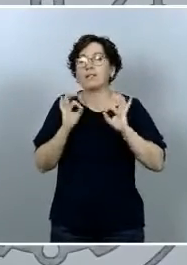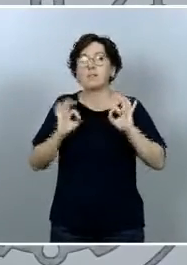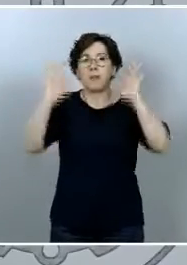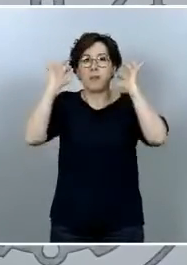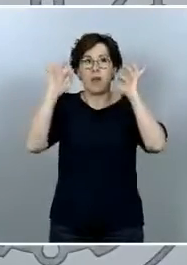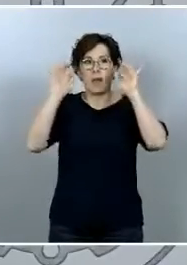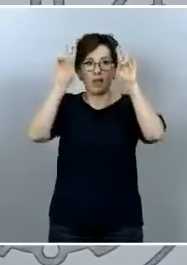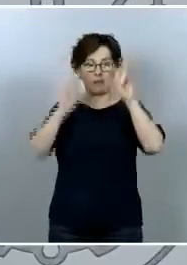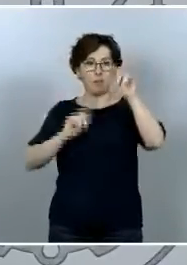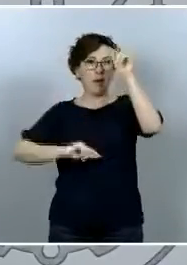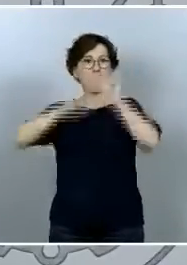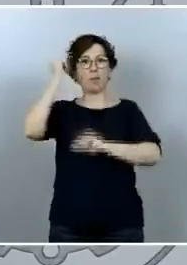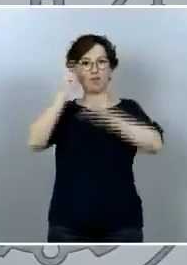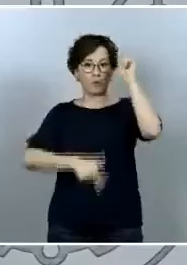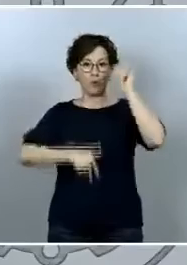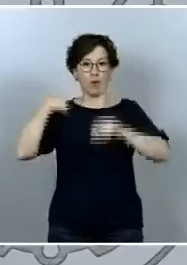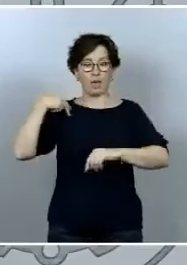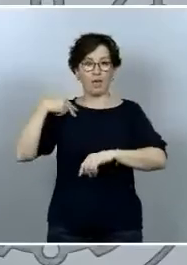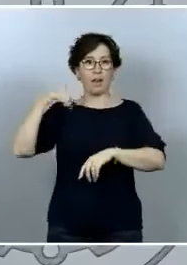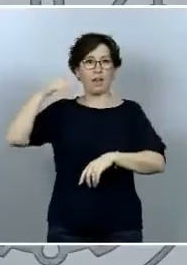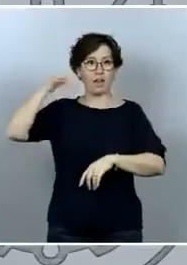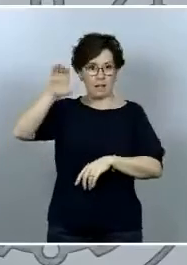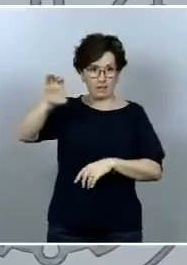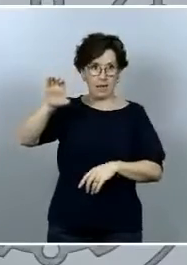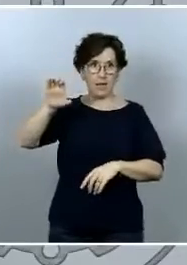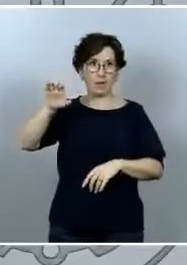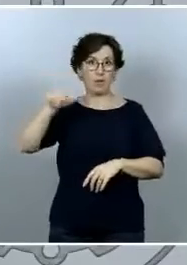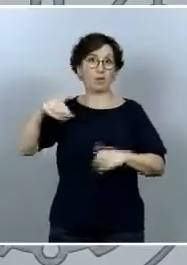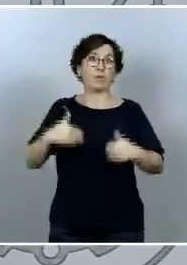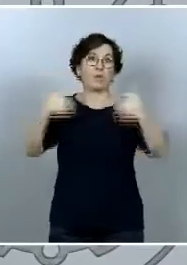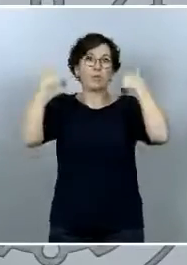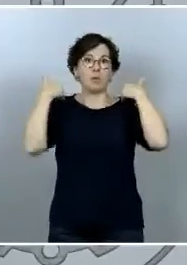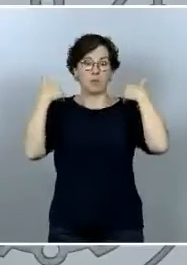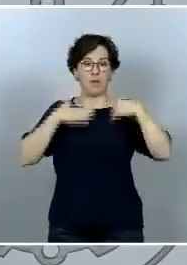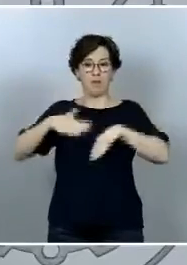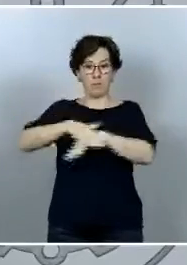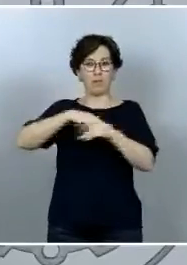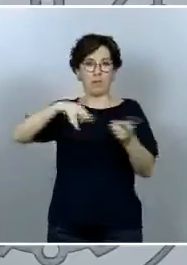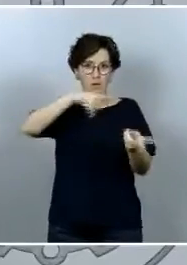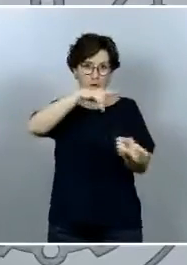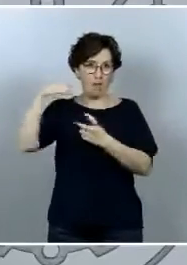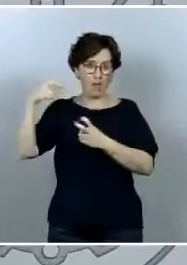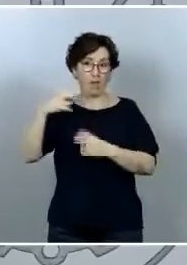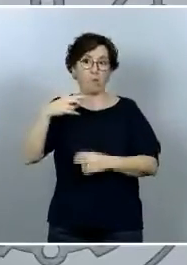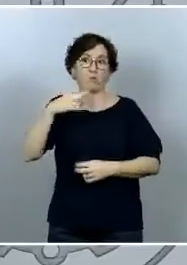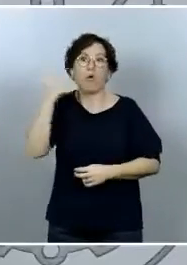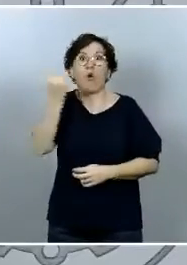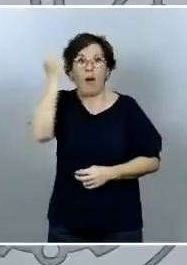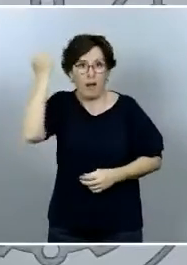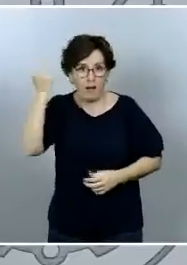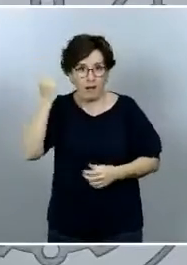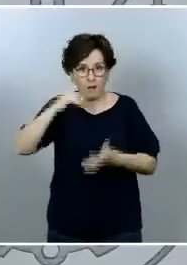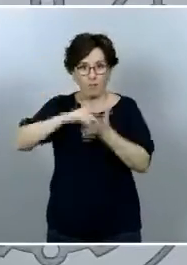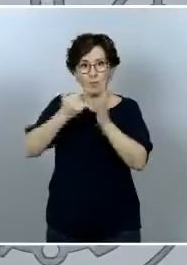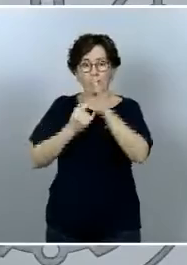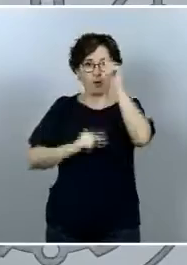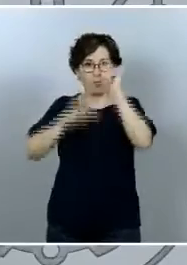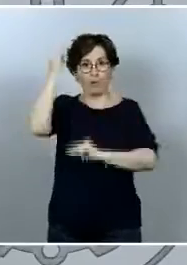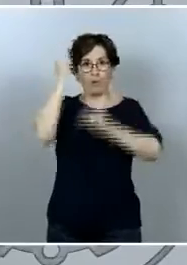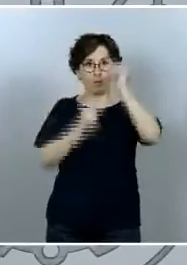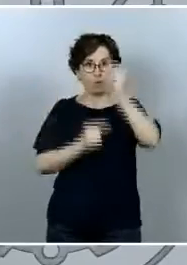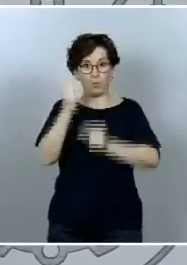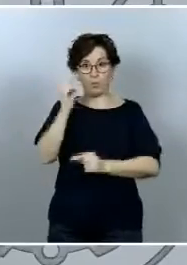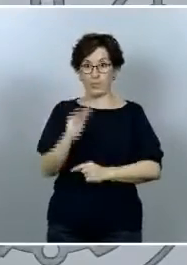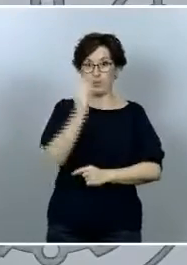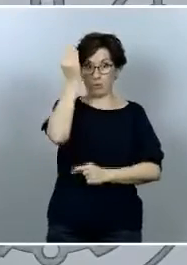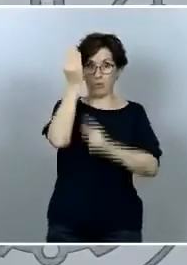generales del estado de responsabilidad del ministerio de hacienda ojalá los proyectos el proyecto de presupuesto cuente no sólo